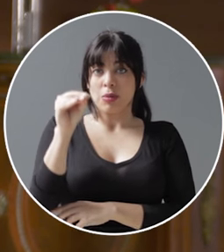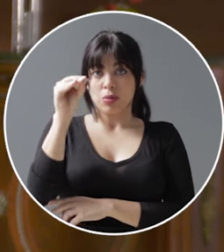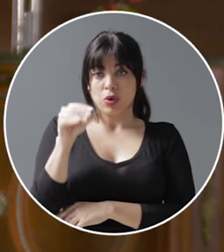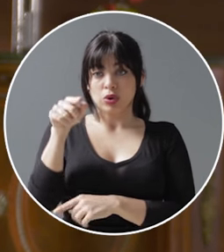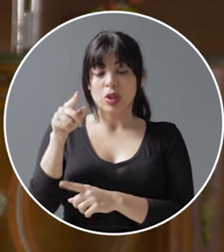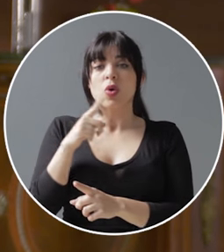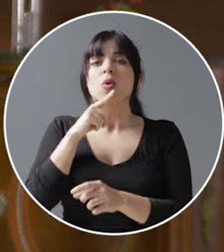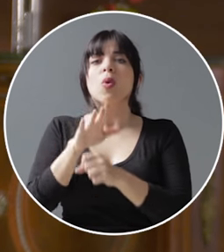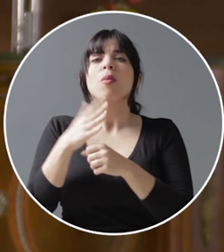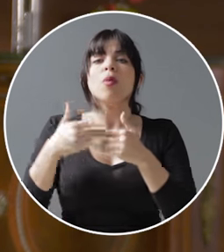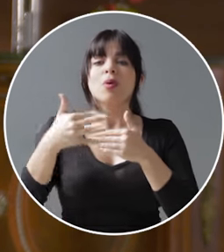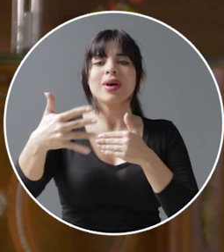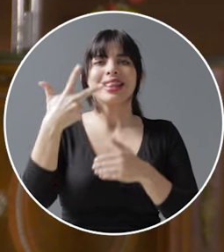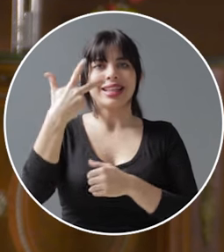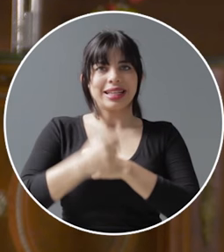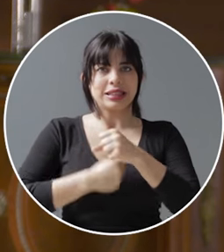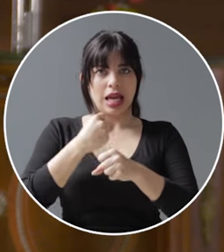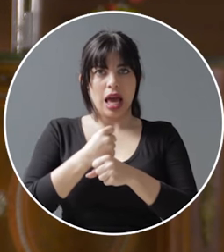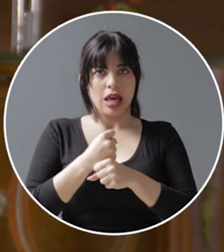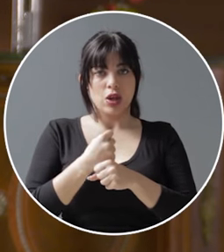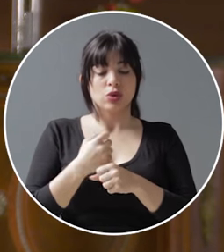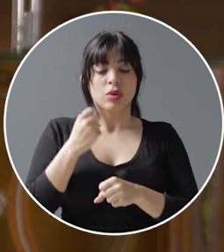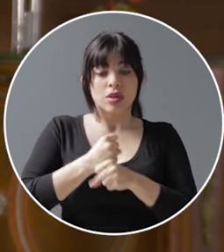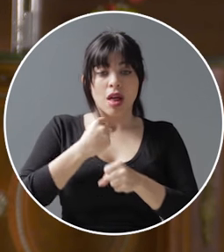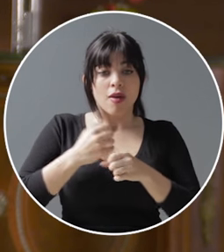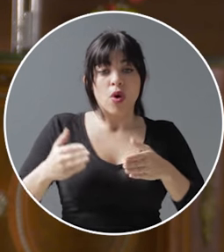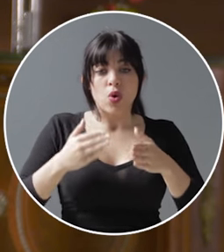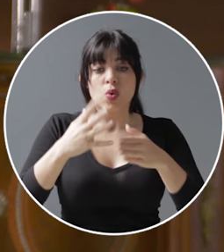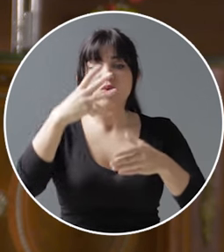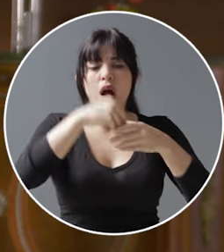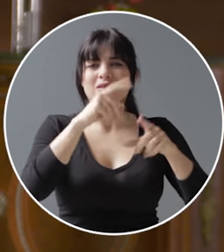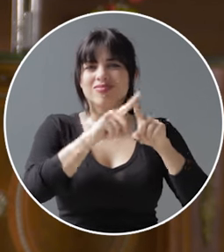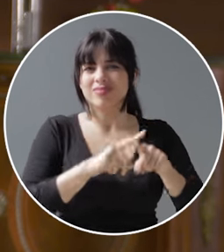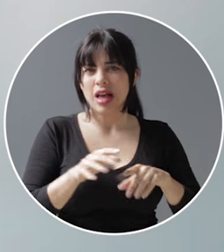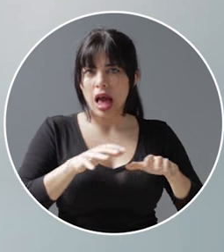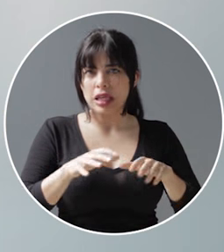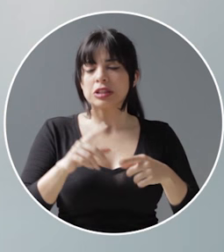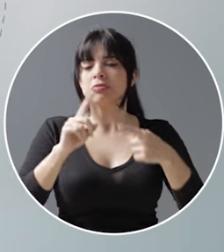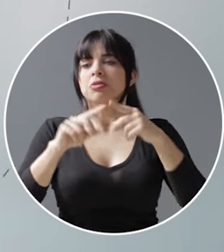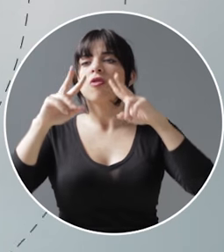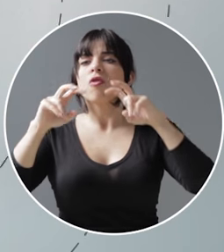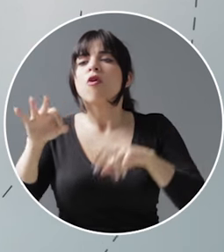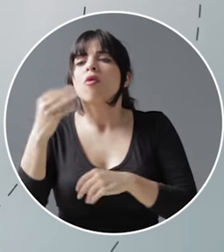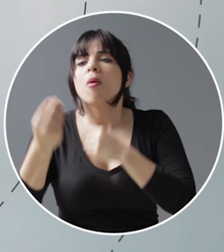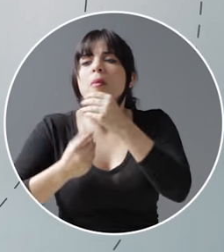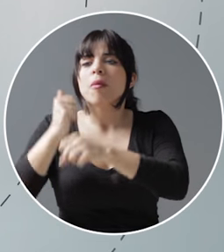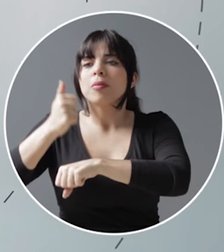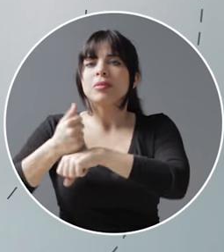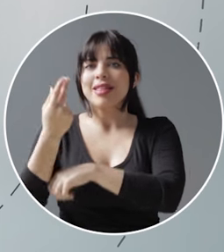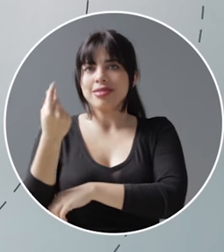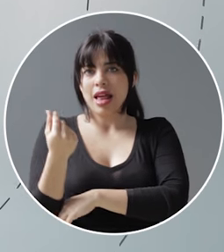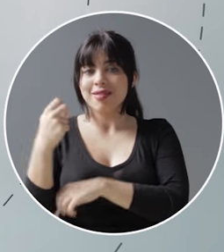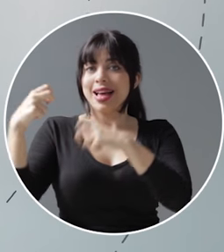lo vamos a cumplir en un plazo de tres años. La ruta de trabajo incluye, entre muchas acciones, revisar la forma de establecer